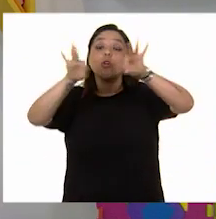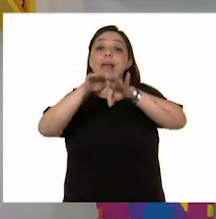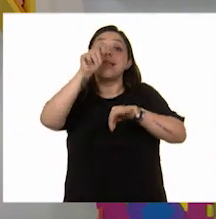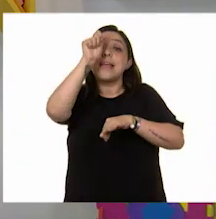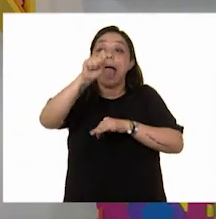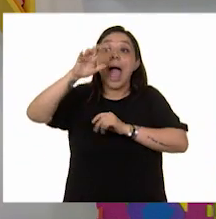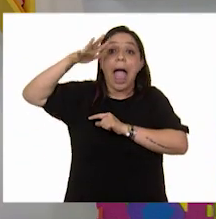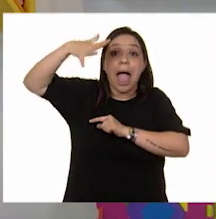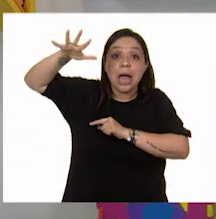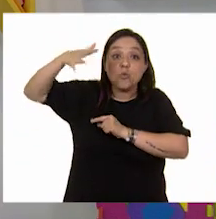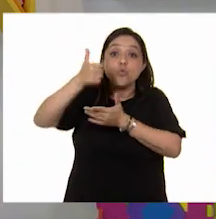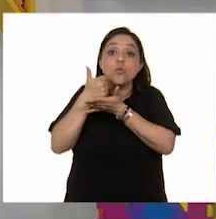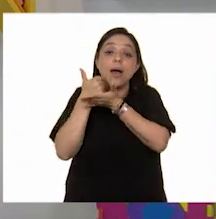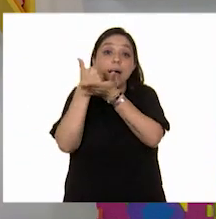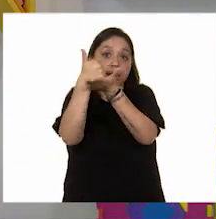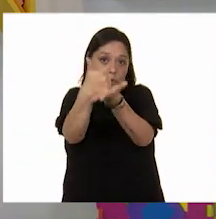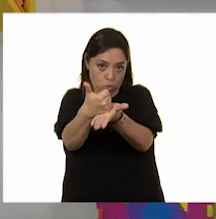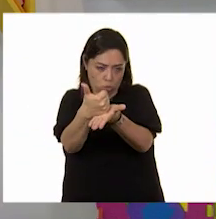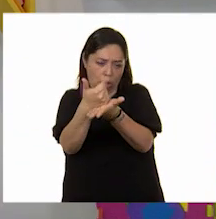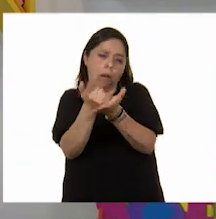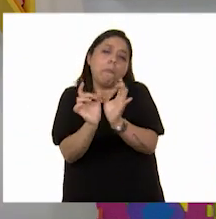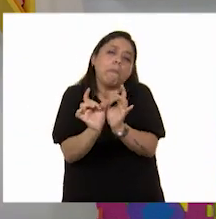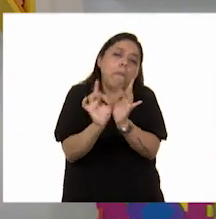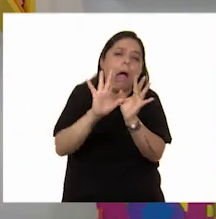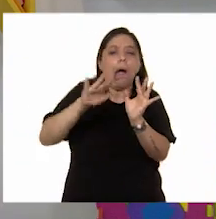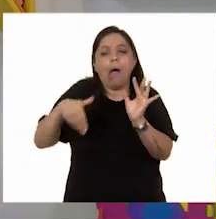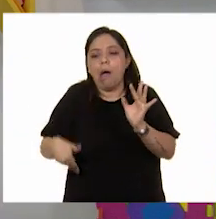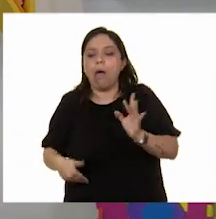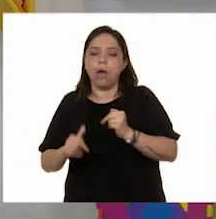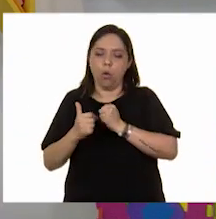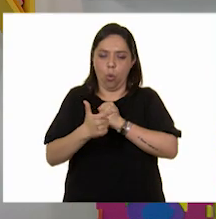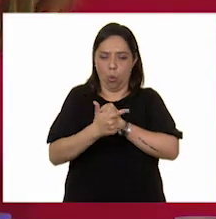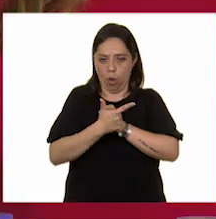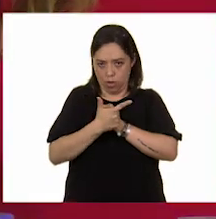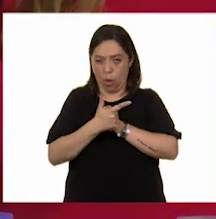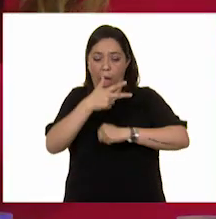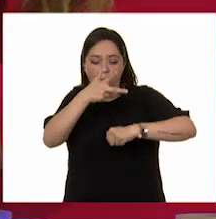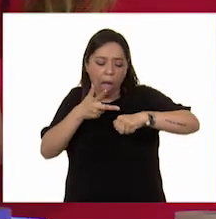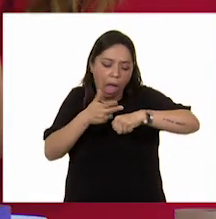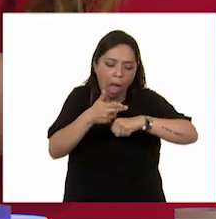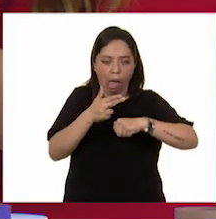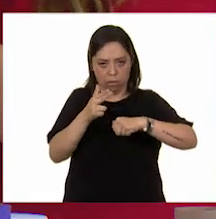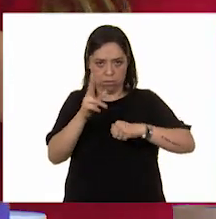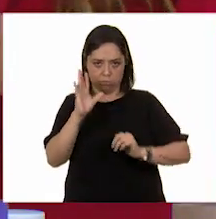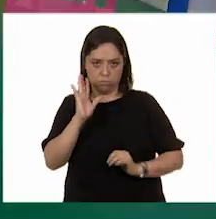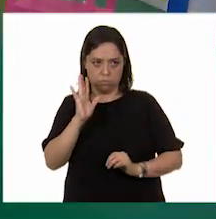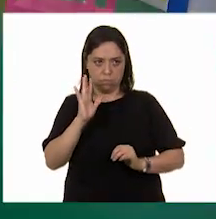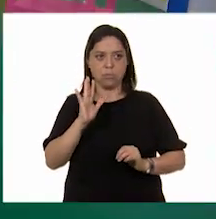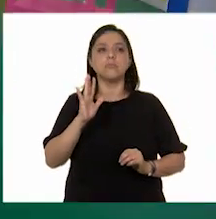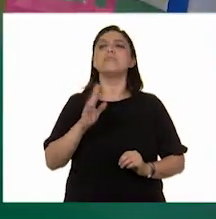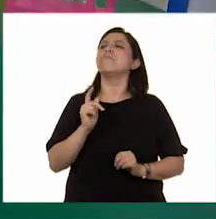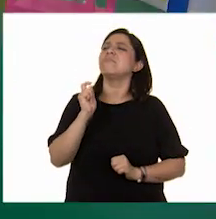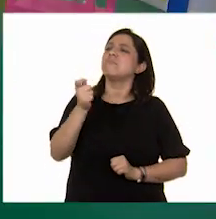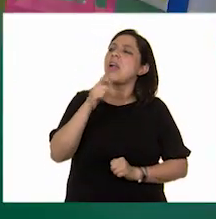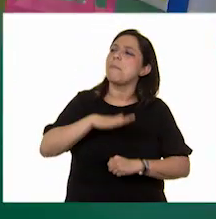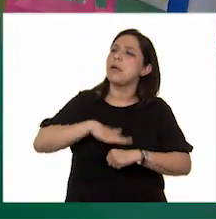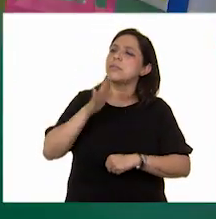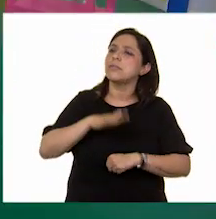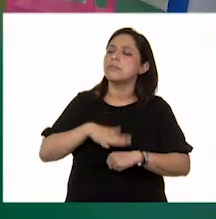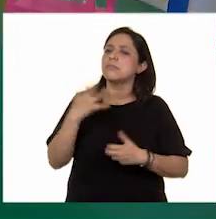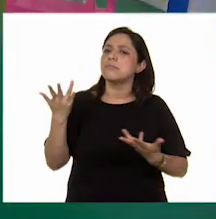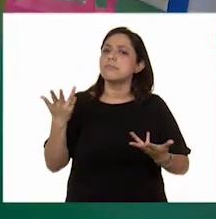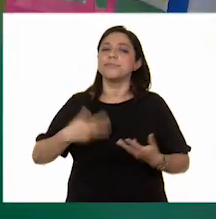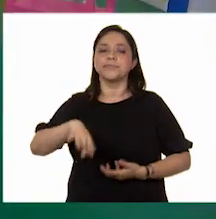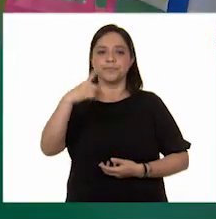un adulto para que no tengan accidentes y no se corten. Es un agujerito y luego, ¿qué más, Le vamos a hacer